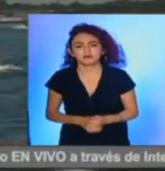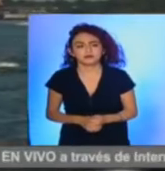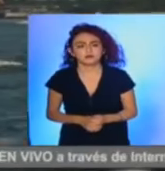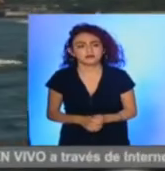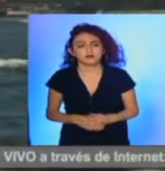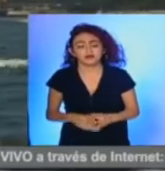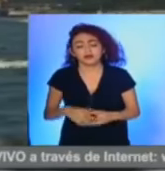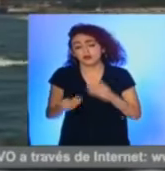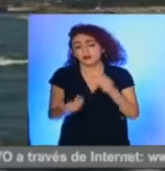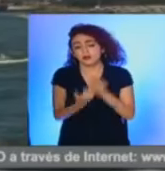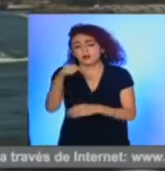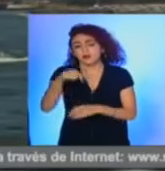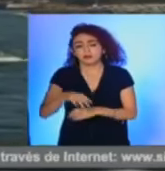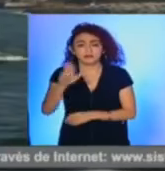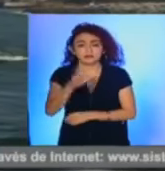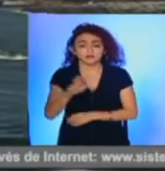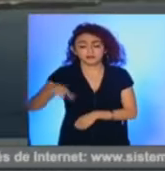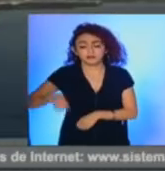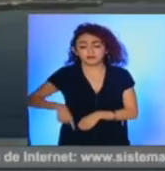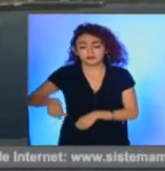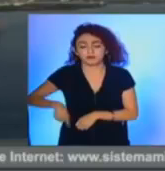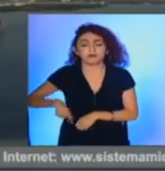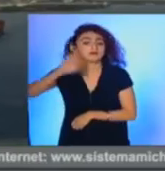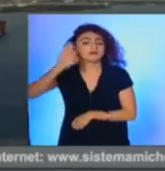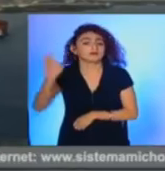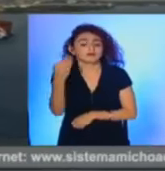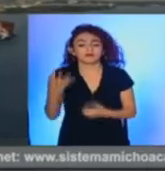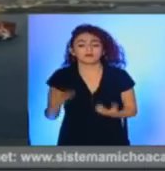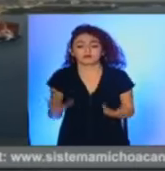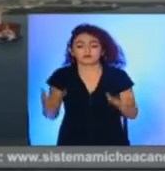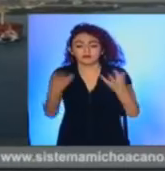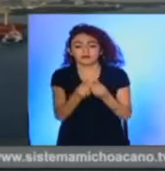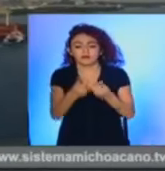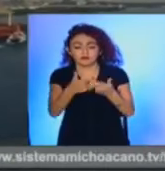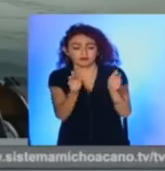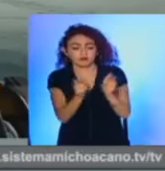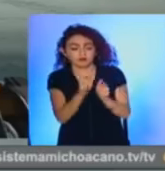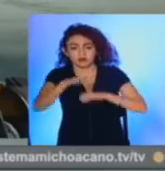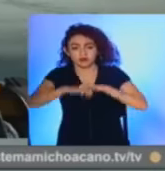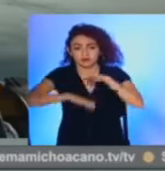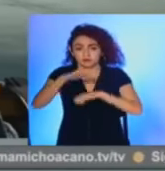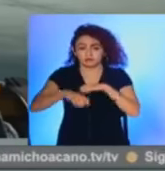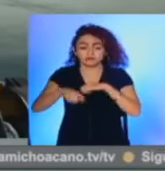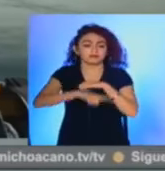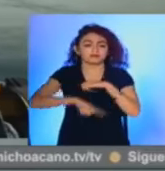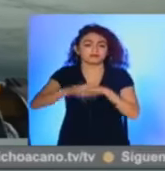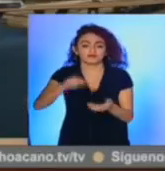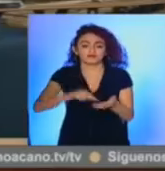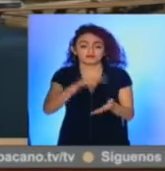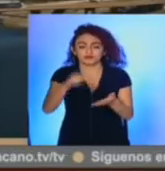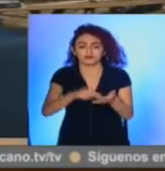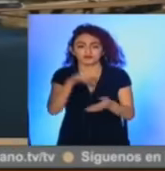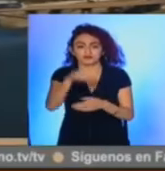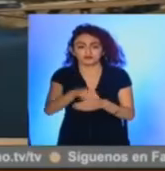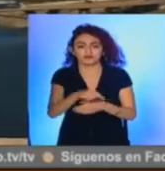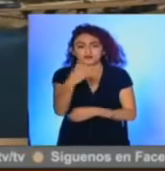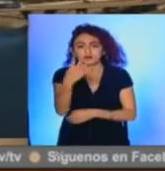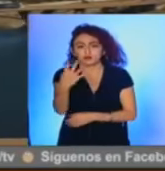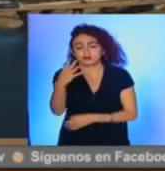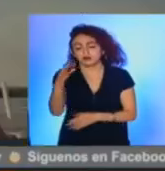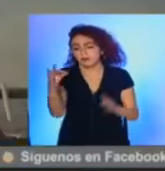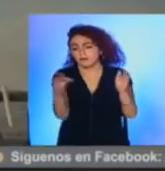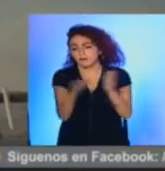La mañana de este miércoles, el Gobierno Federal, en conjunto con el sector empresarial, firmaron un documento de cuatro